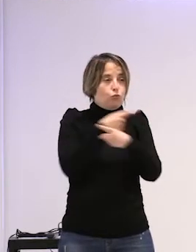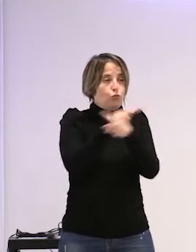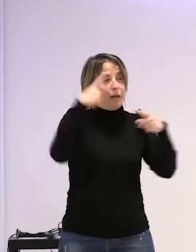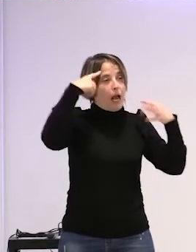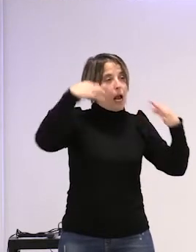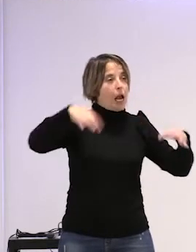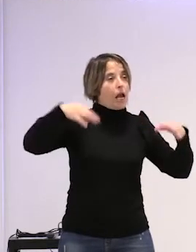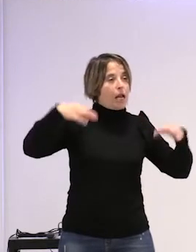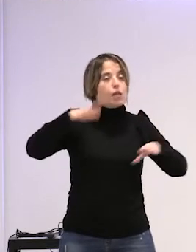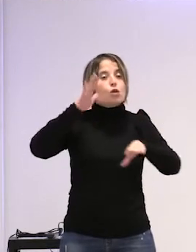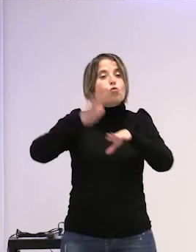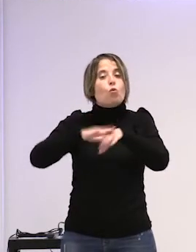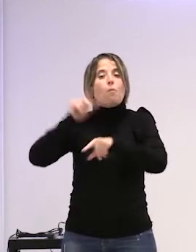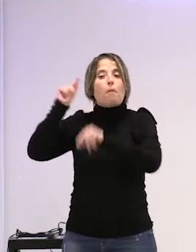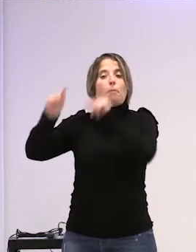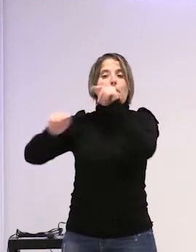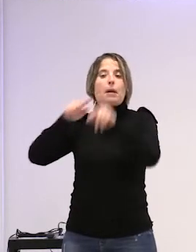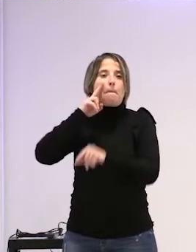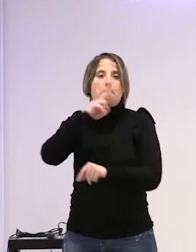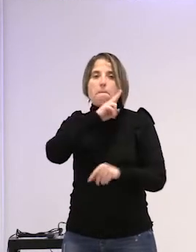de cómo culpar a la madre